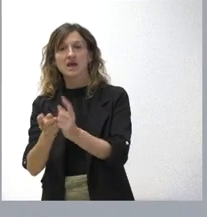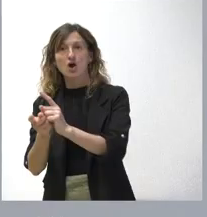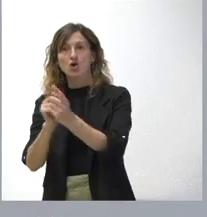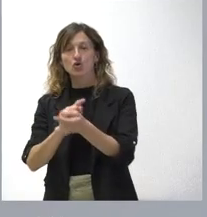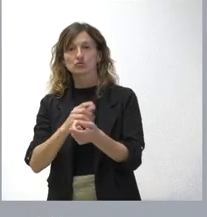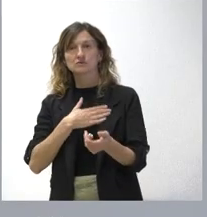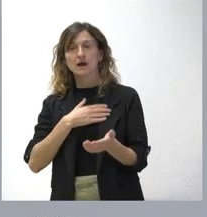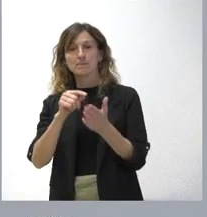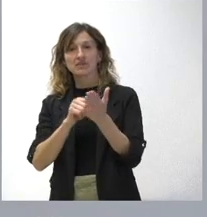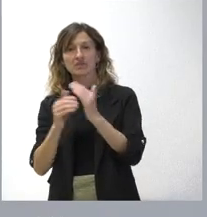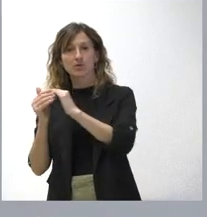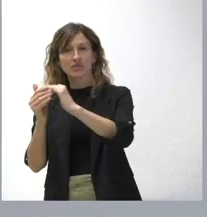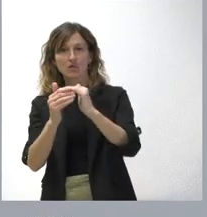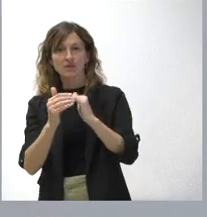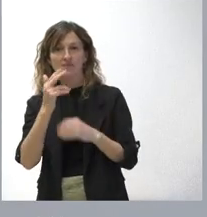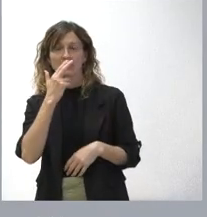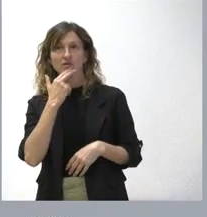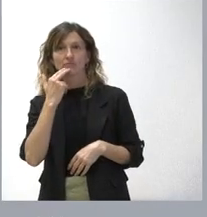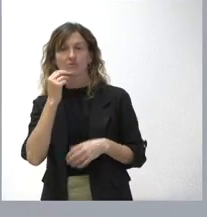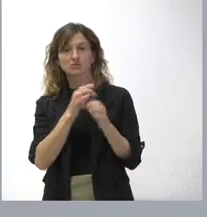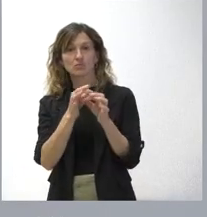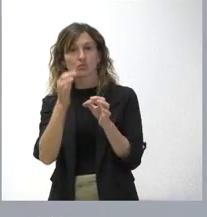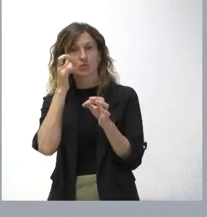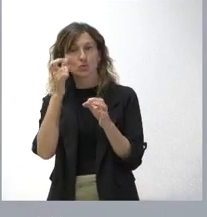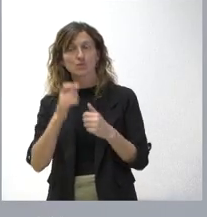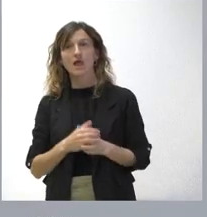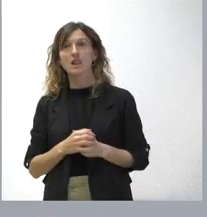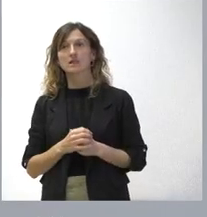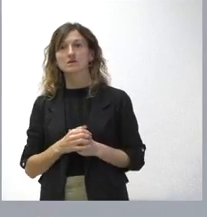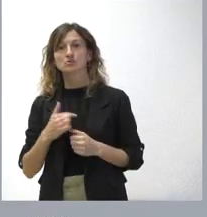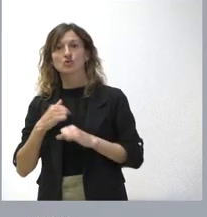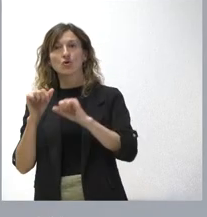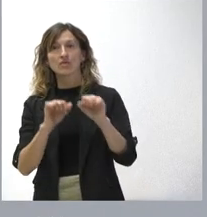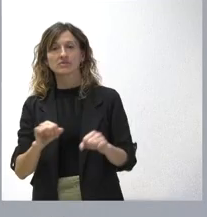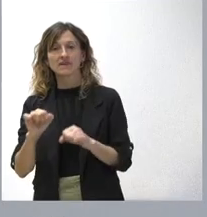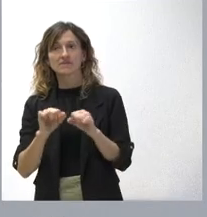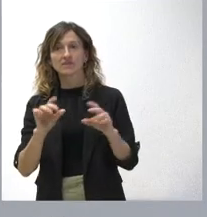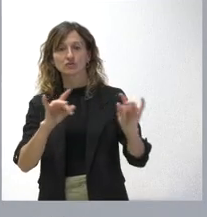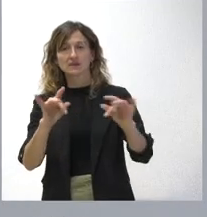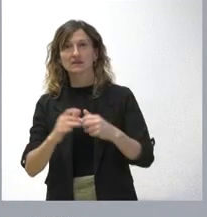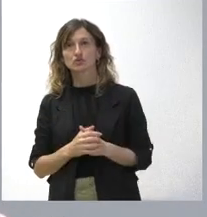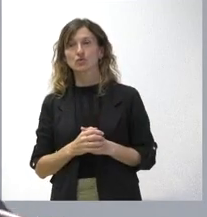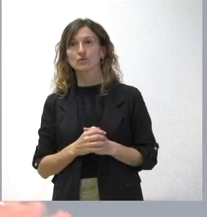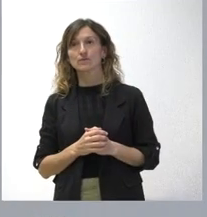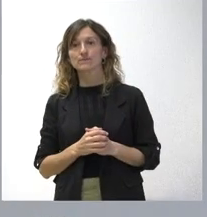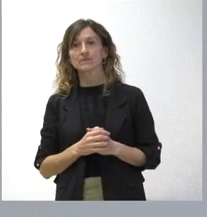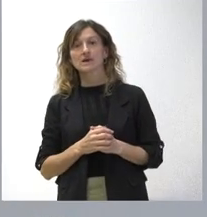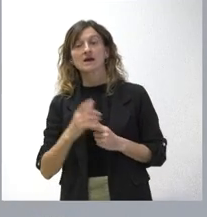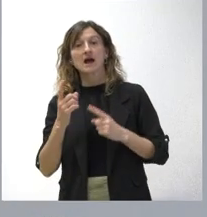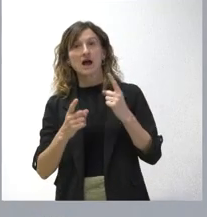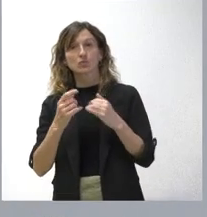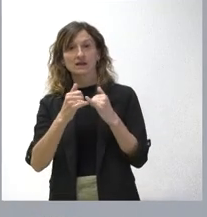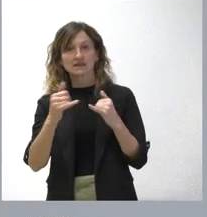un principio de equidad y de compromiso con el mundo rural y con el territorio. Nosotros estamos defendiendo el territorio. Claro que hay líneas que son deficitarias